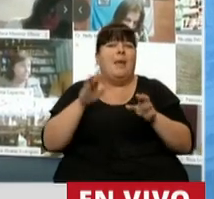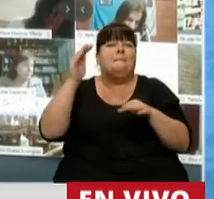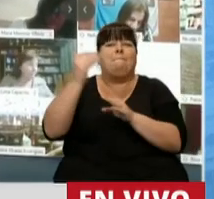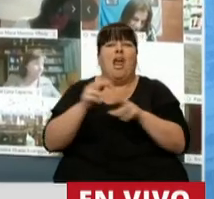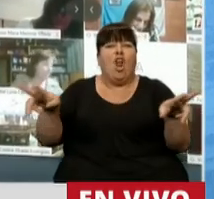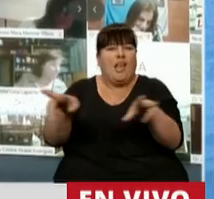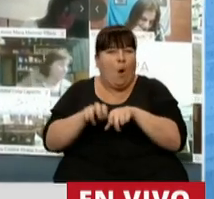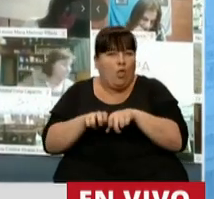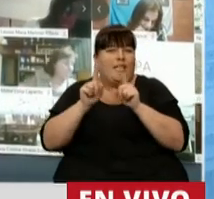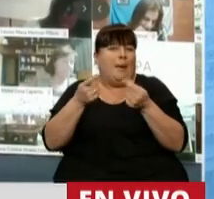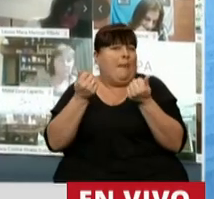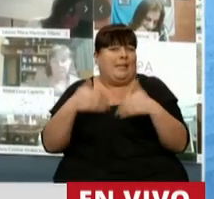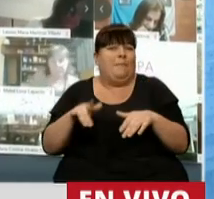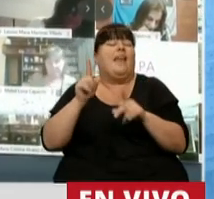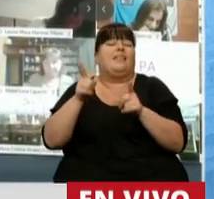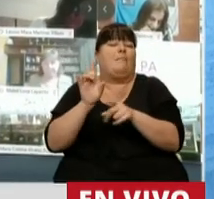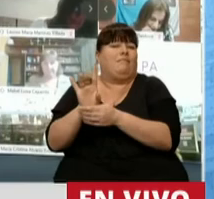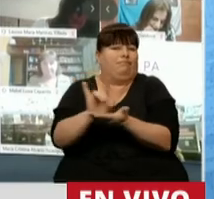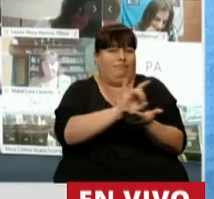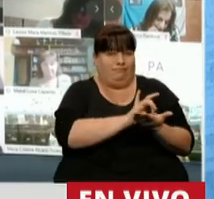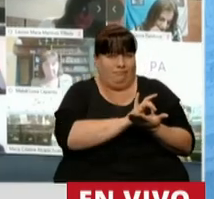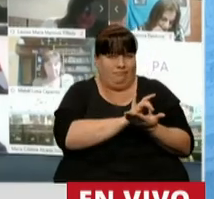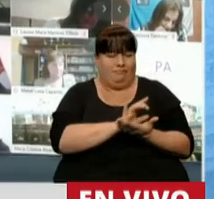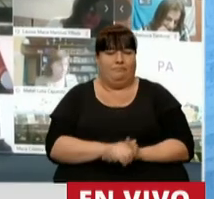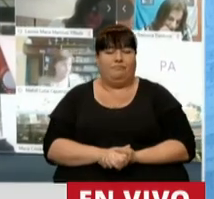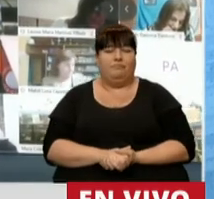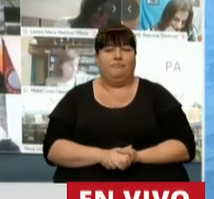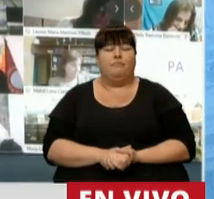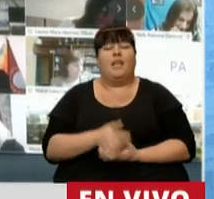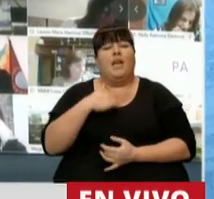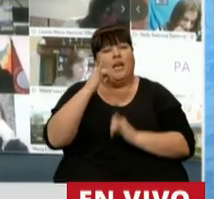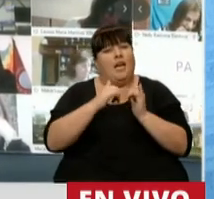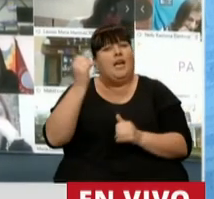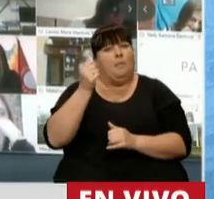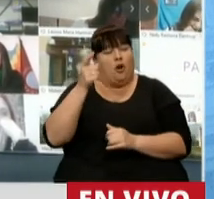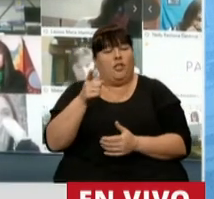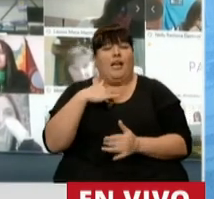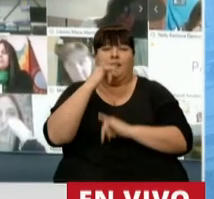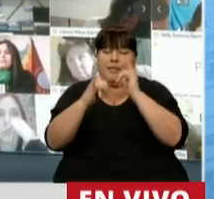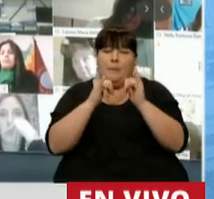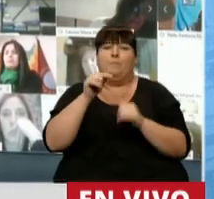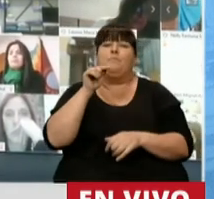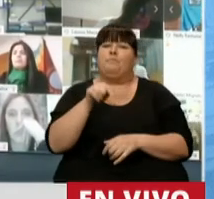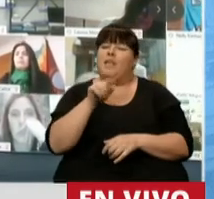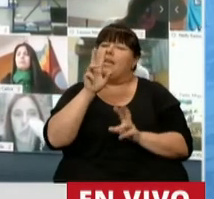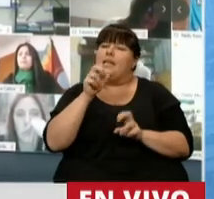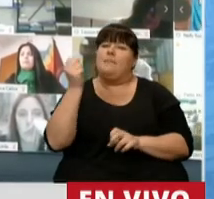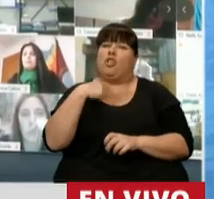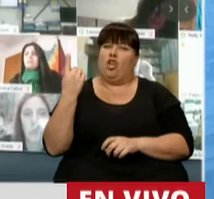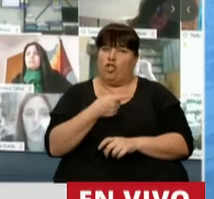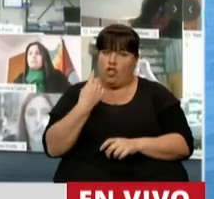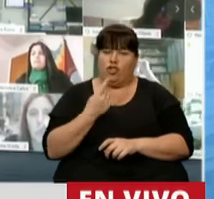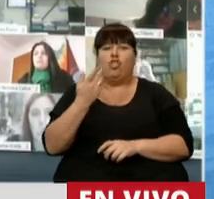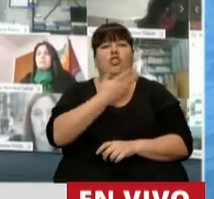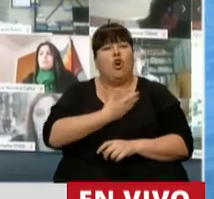recaudación y significa pérdida de los puestos de trabajo. Queremos destacar, señor presidente, que es muy importante para nosotros